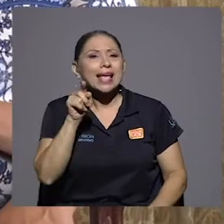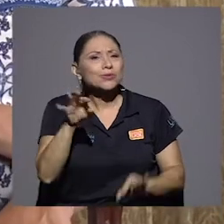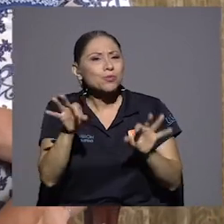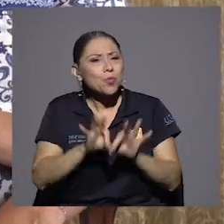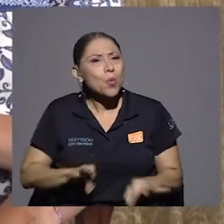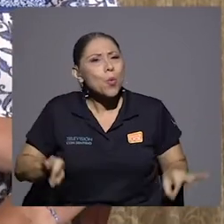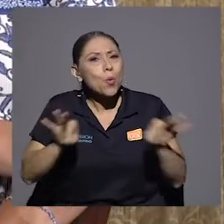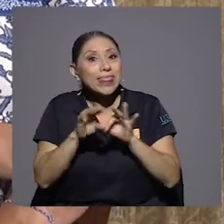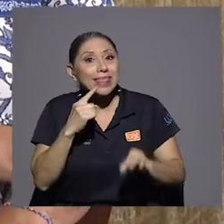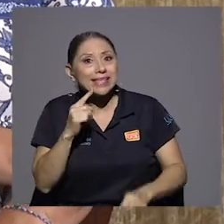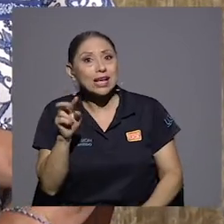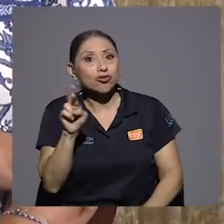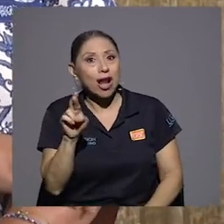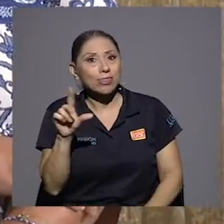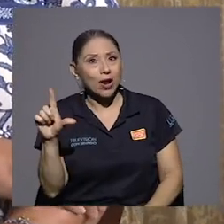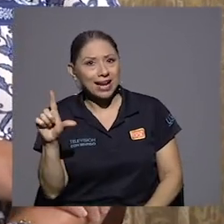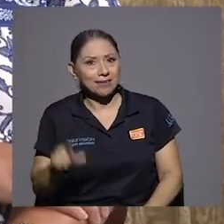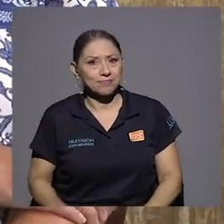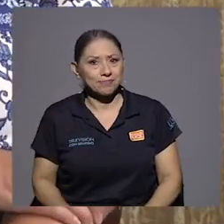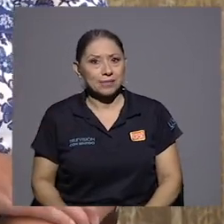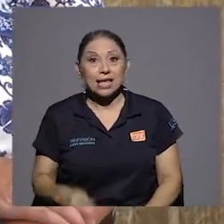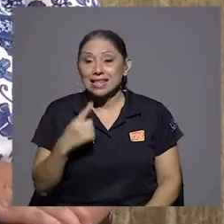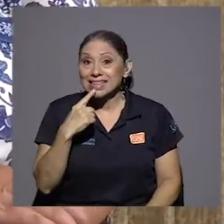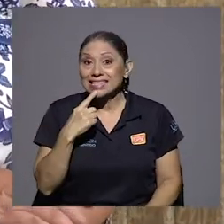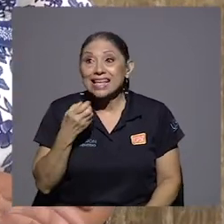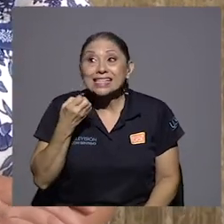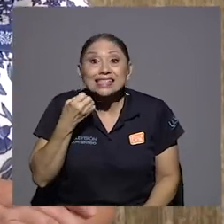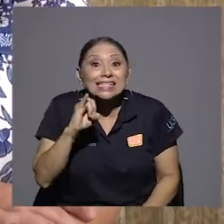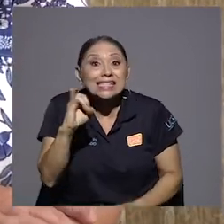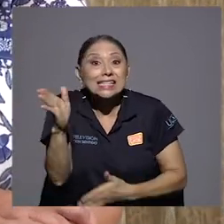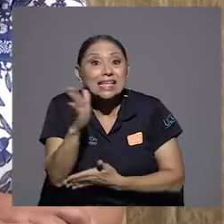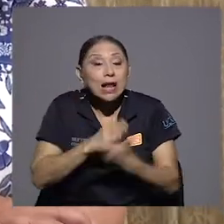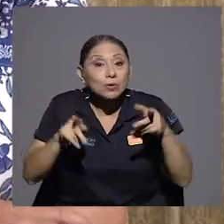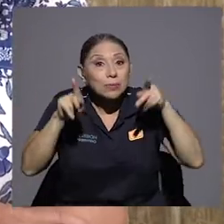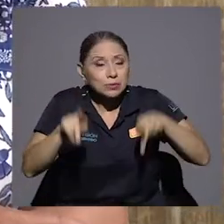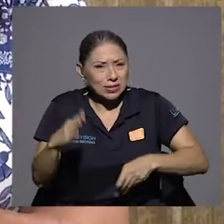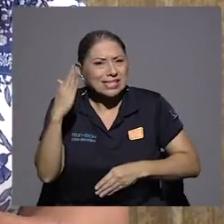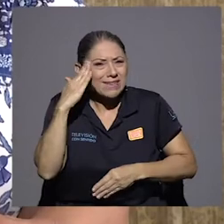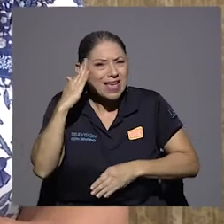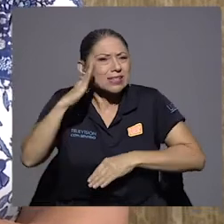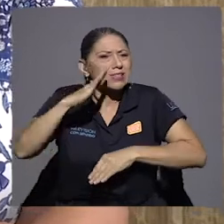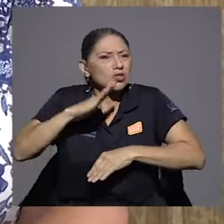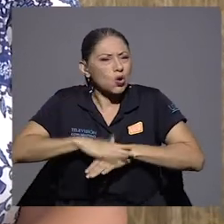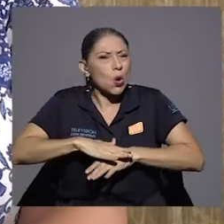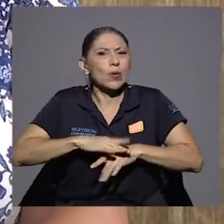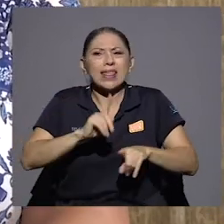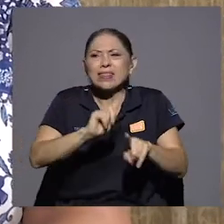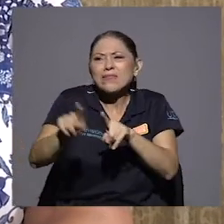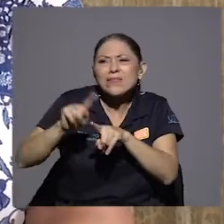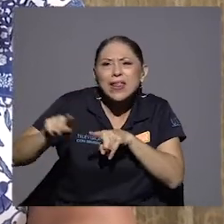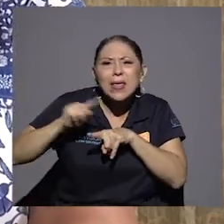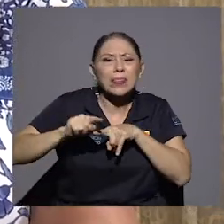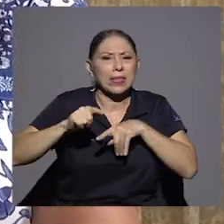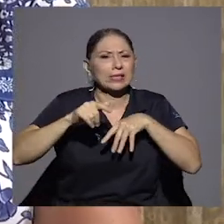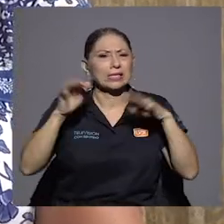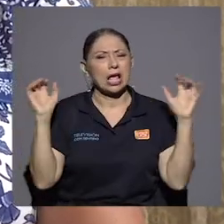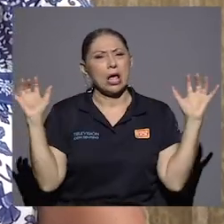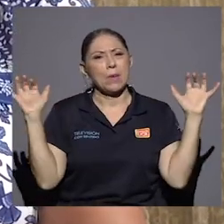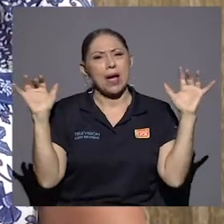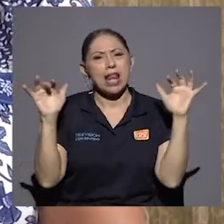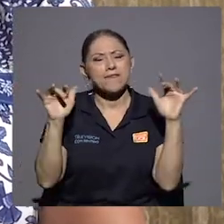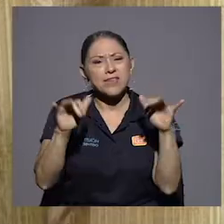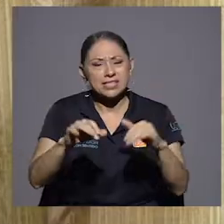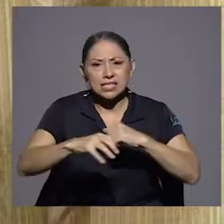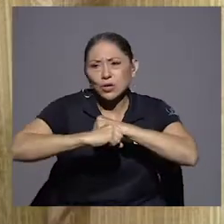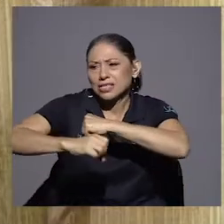Leclerc, si alguien sabía de manifestaciones y de campañas políticas y de presentaciones de